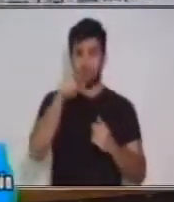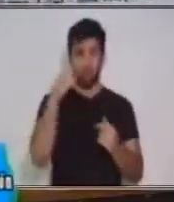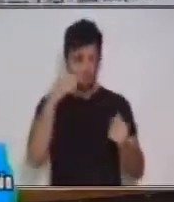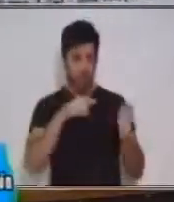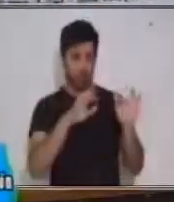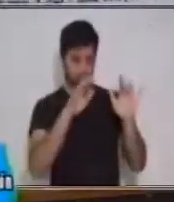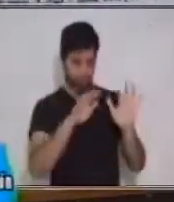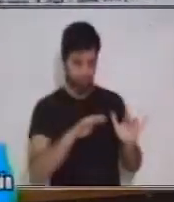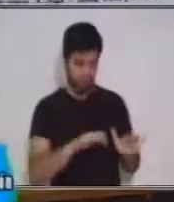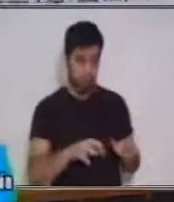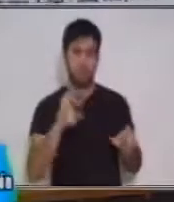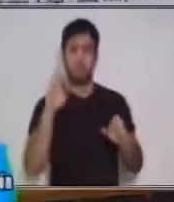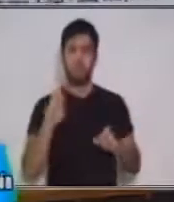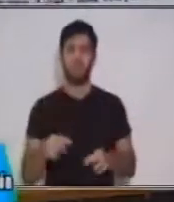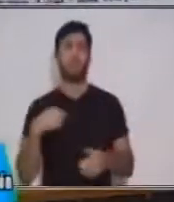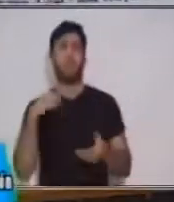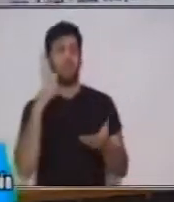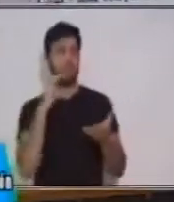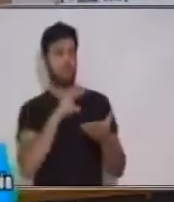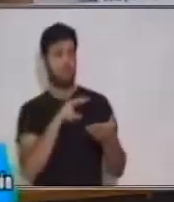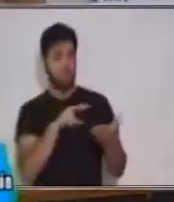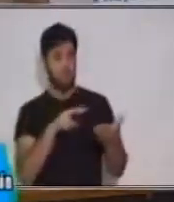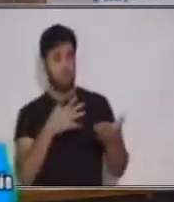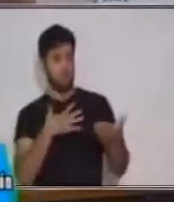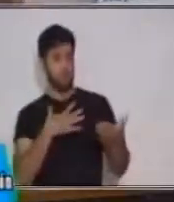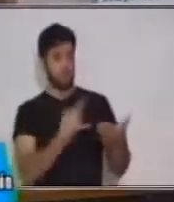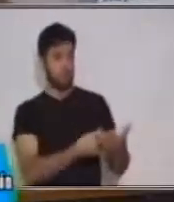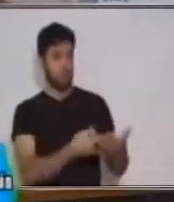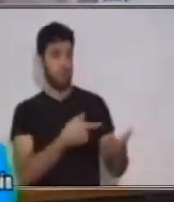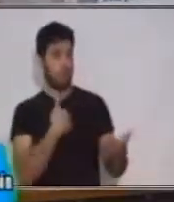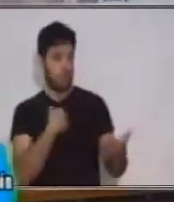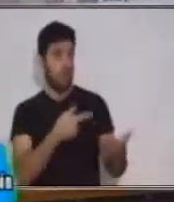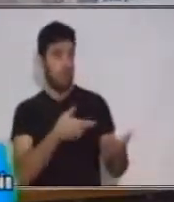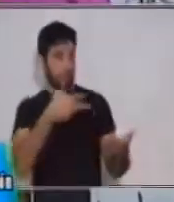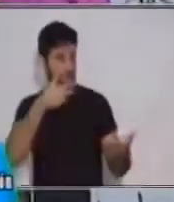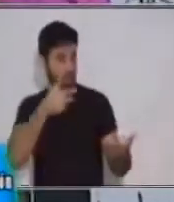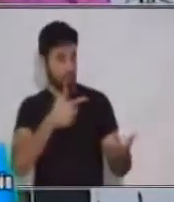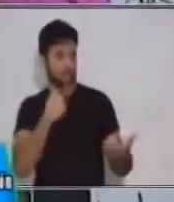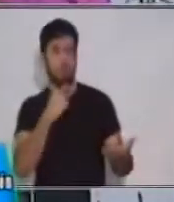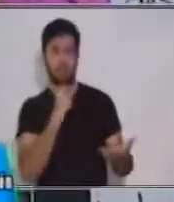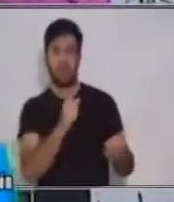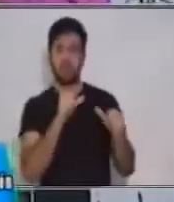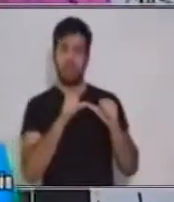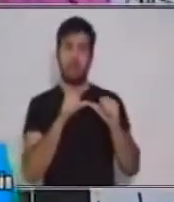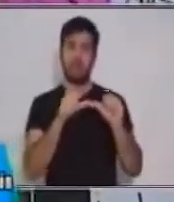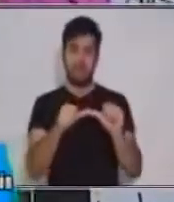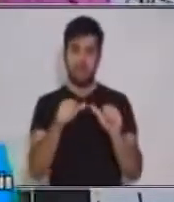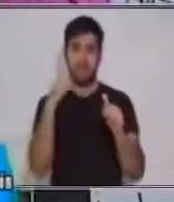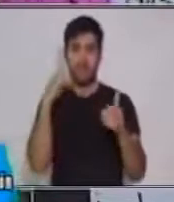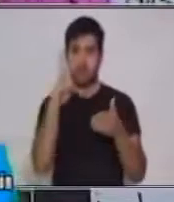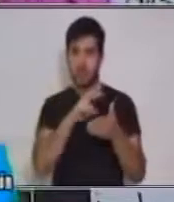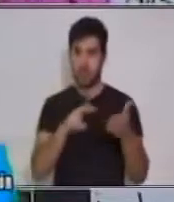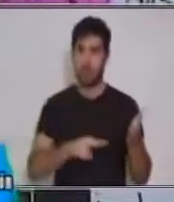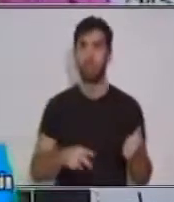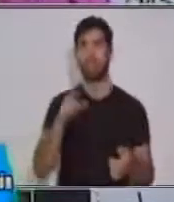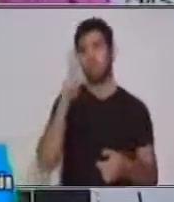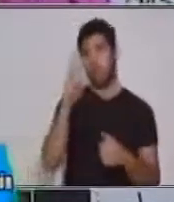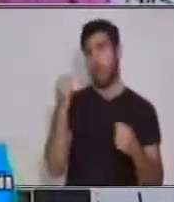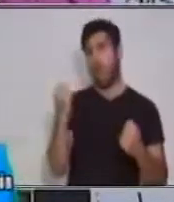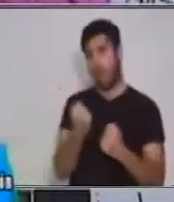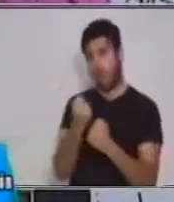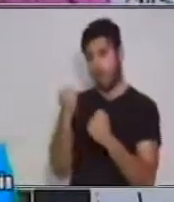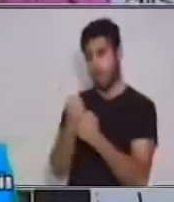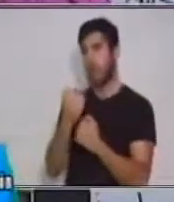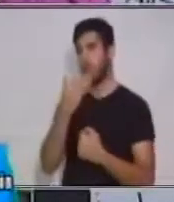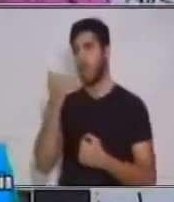lector, ¿verdad? Si es una investigación, vas a apoyarte en esto